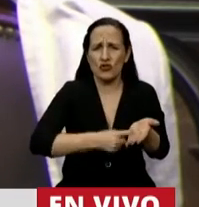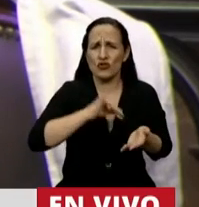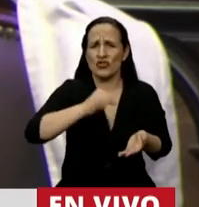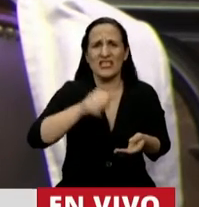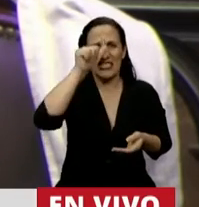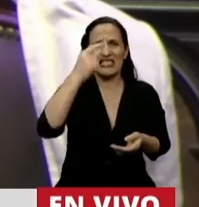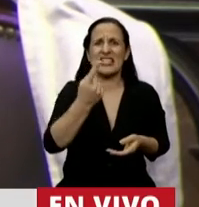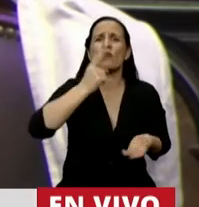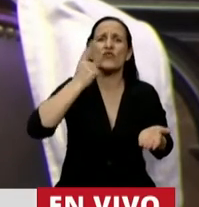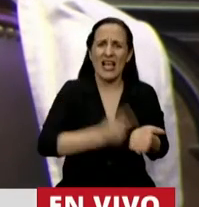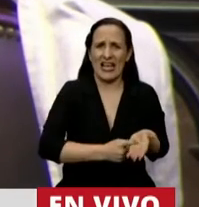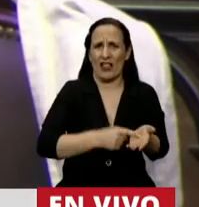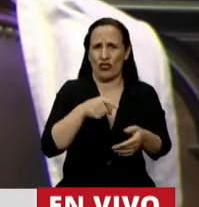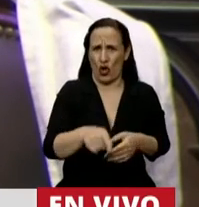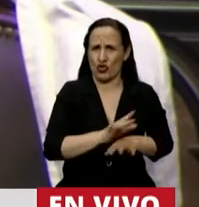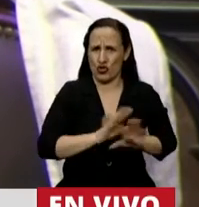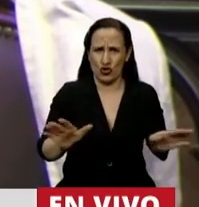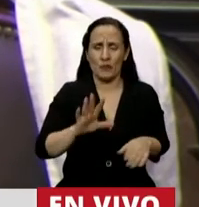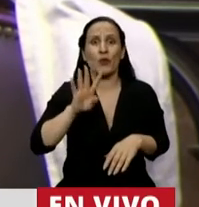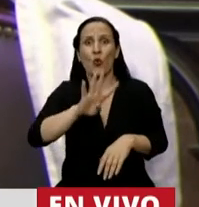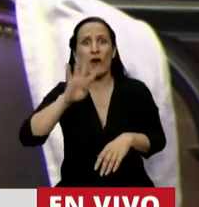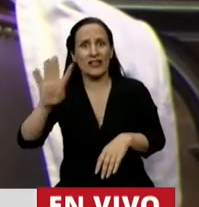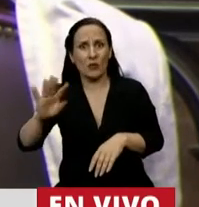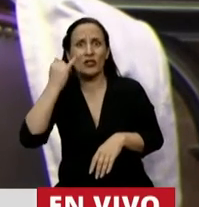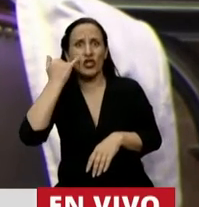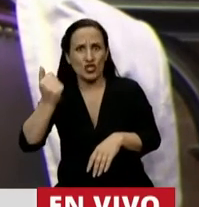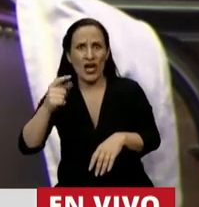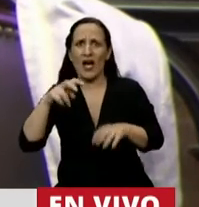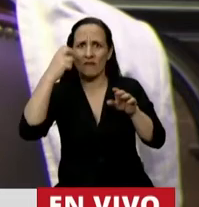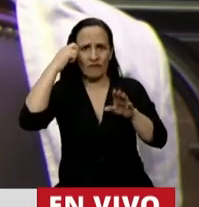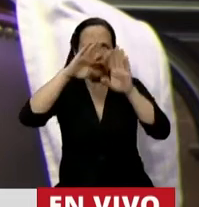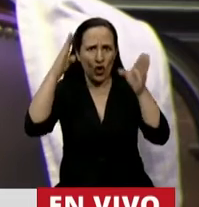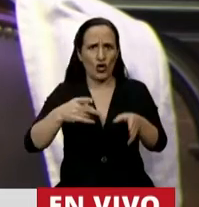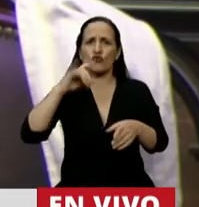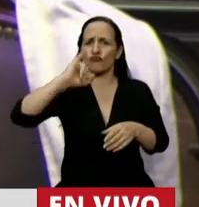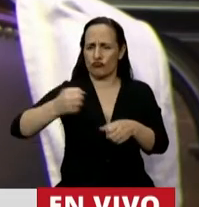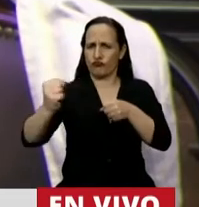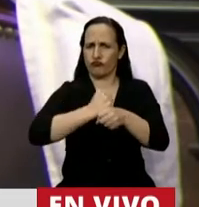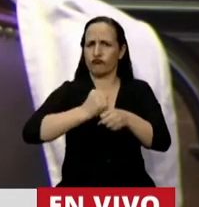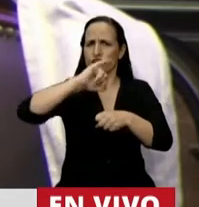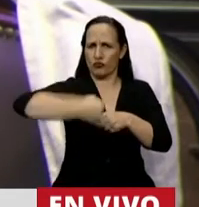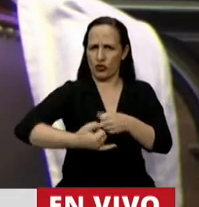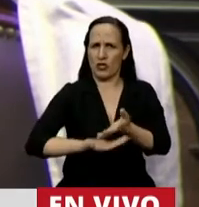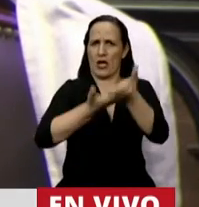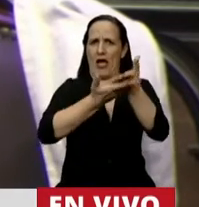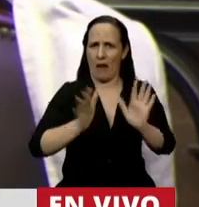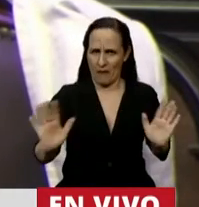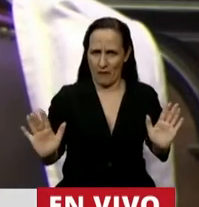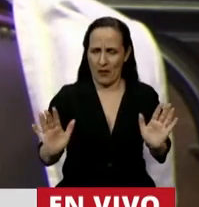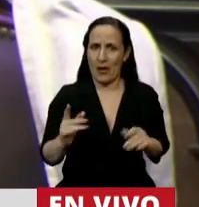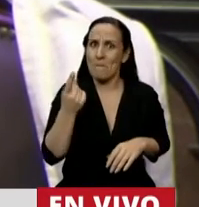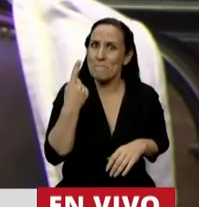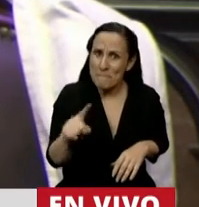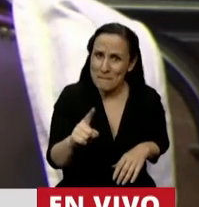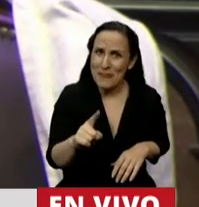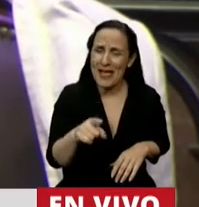61 decretos de necesidad de urgencia, de los cuales 44 ya fueron validados por este Congreso. Ahora, eso no quita que